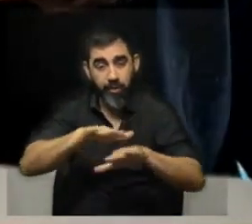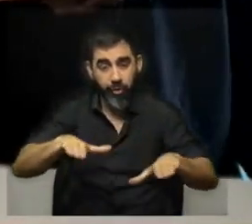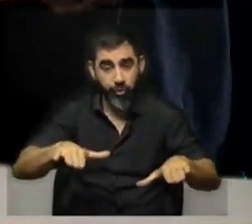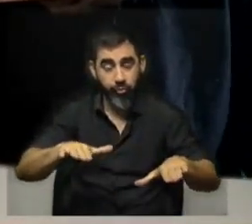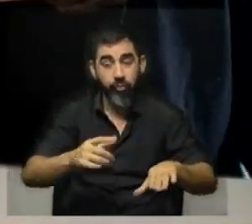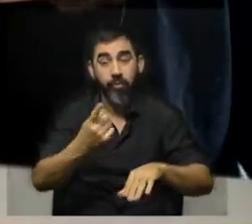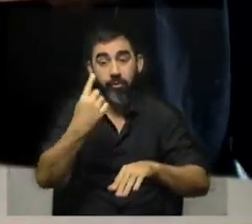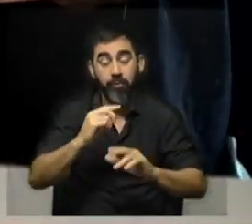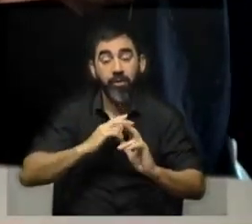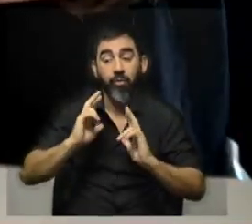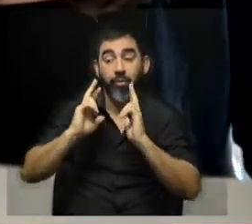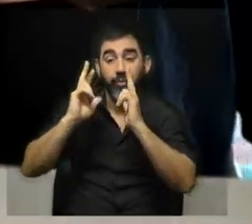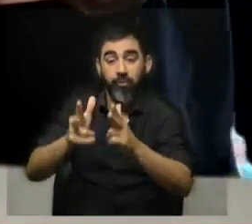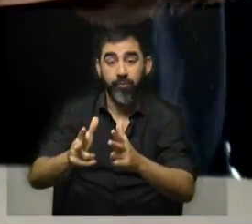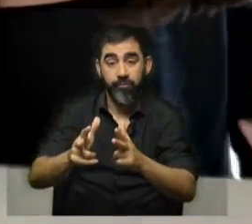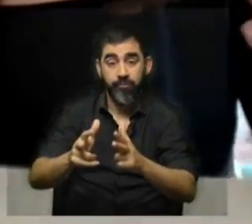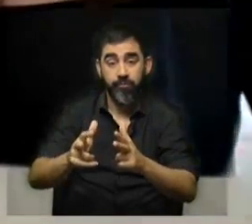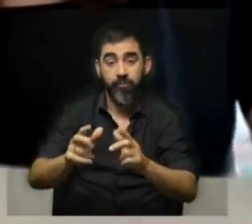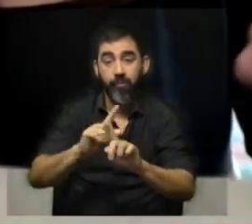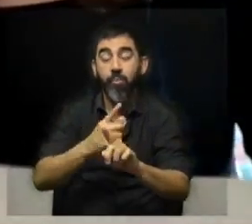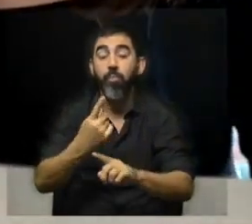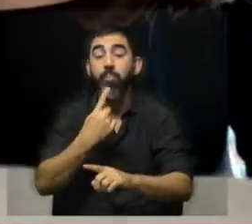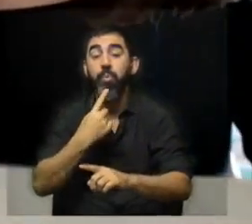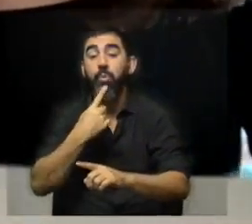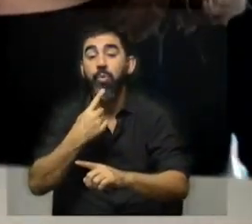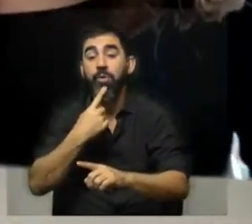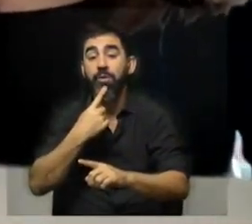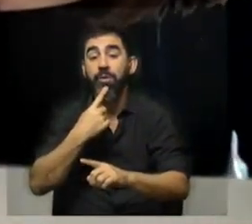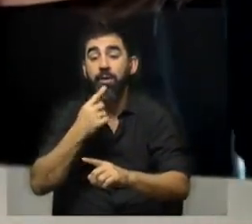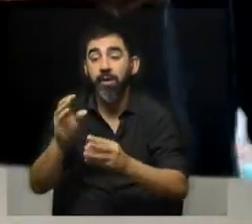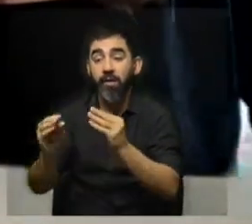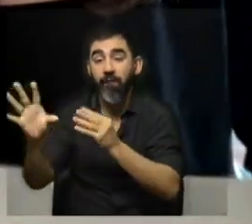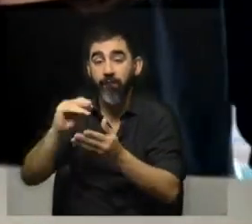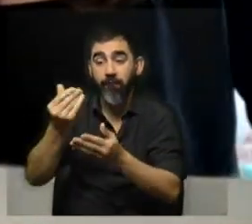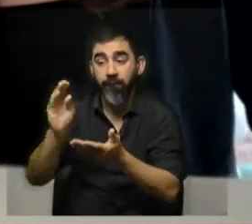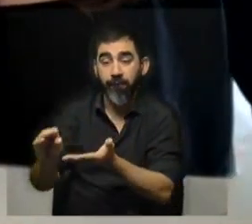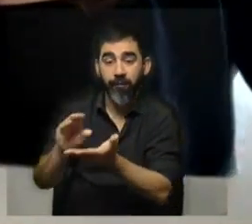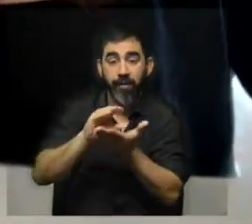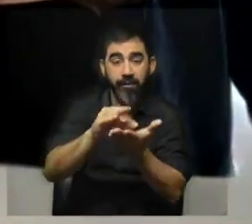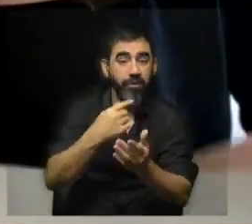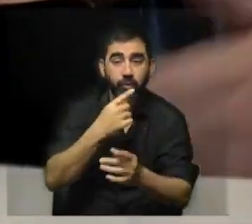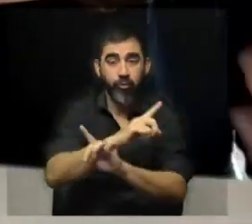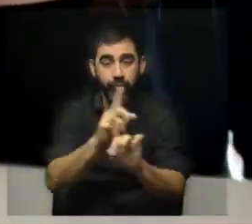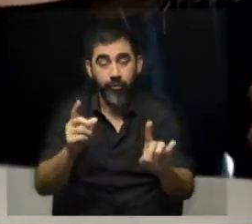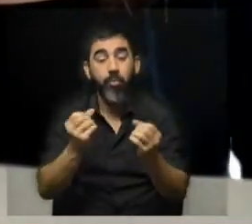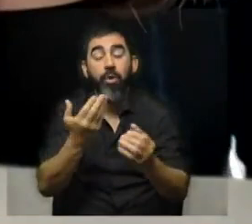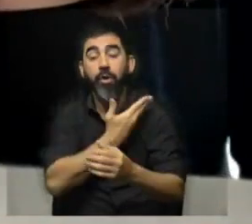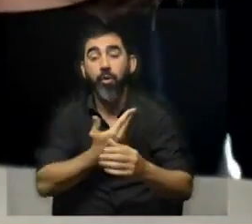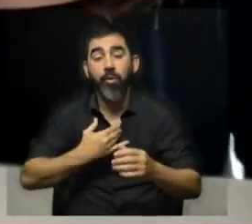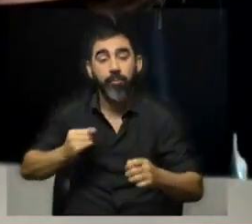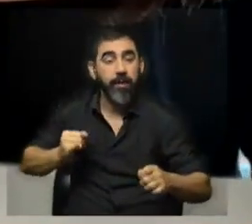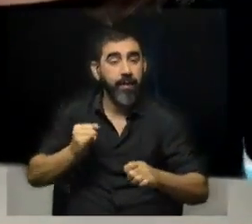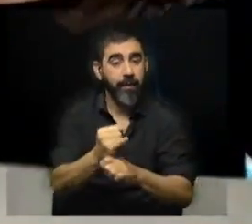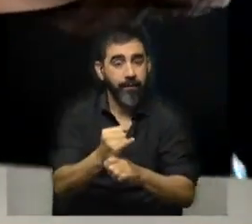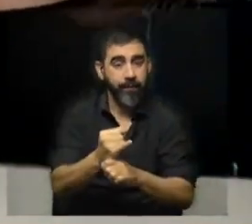tanto, lo que estamos diciendo es ni siquiera la política de ampliar transferencias está siendo efectiva. ¿Por qué? Porque el gobierno se equivoca